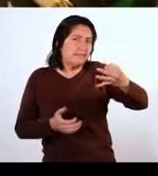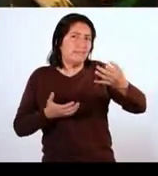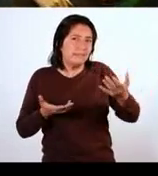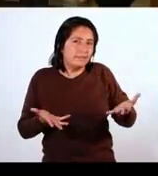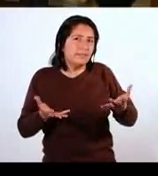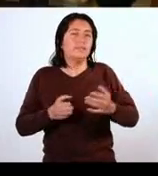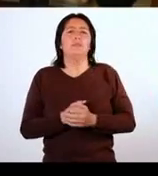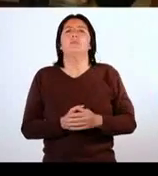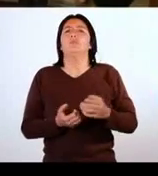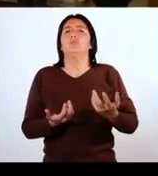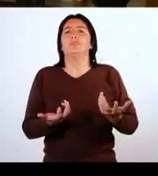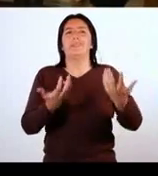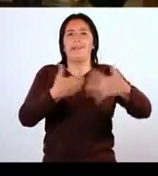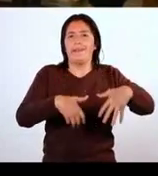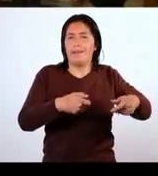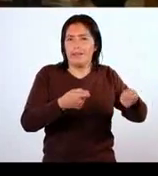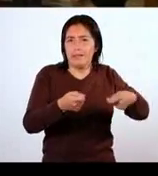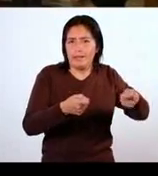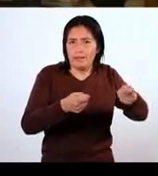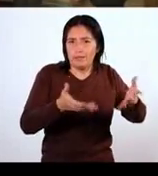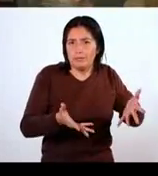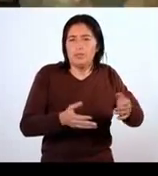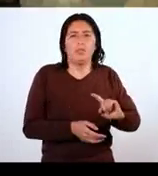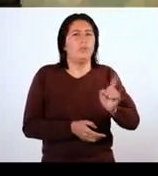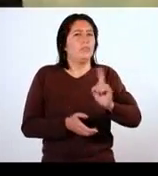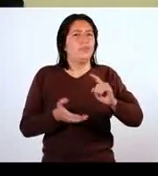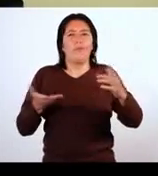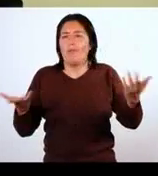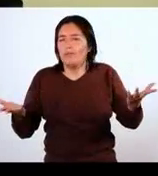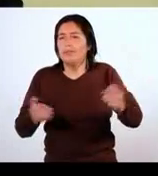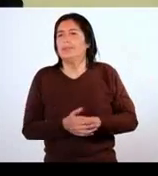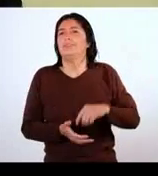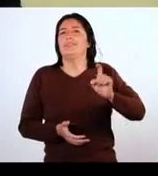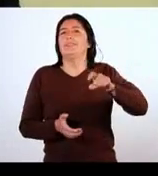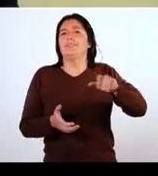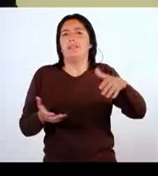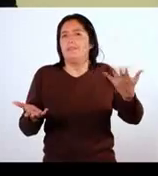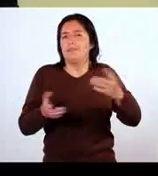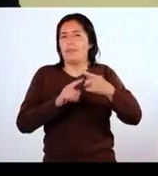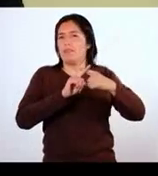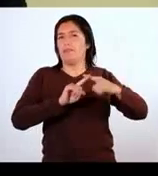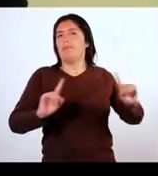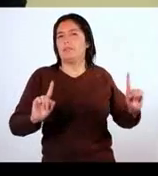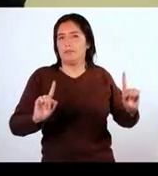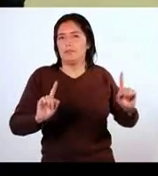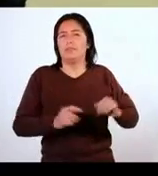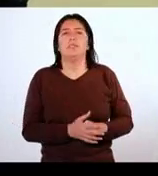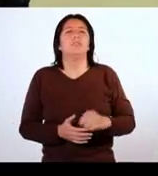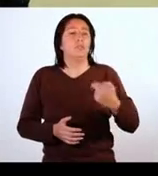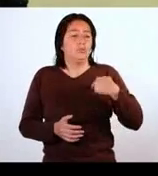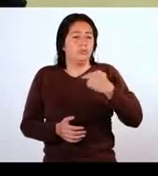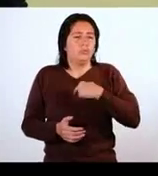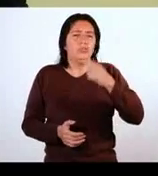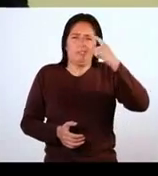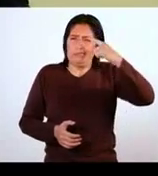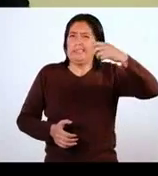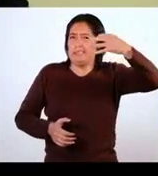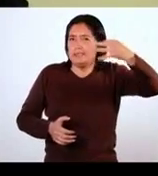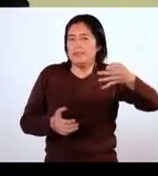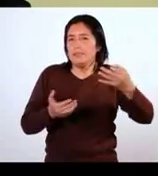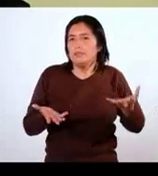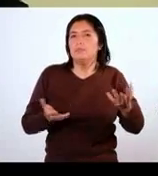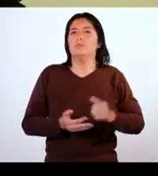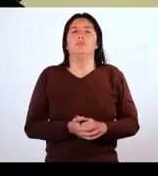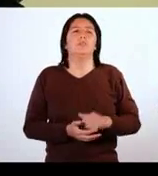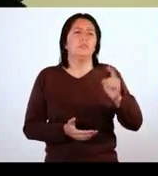que en la industria no deben haber ningún tipo de diferencias y somos firmes creyentes